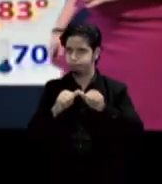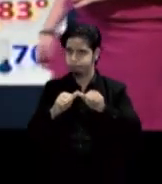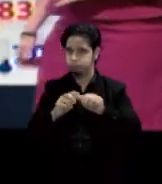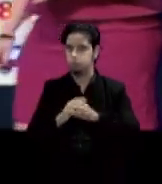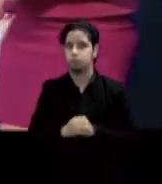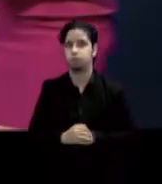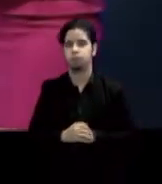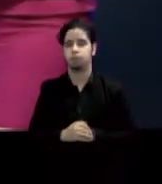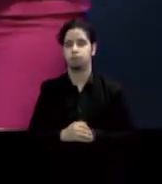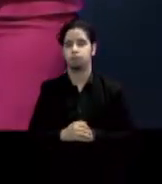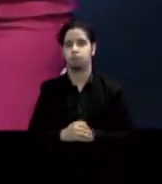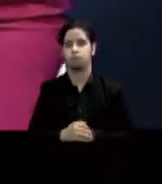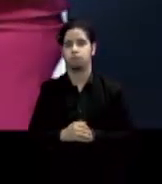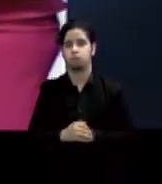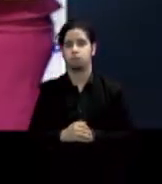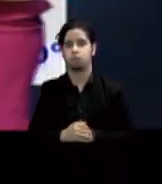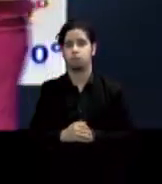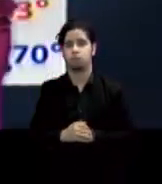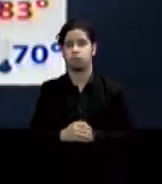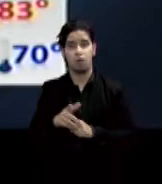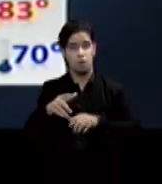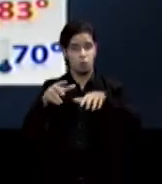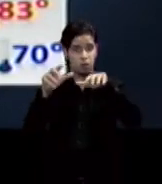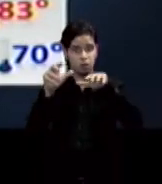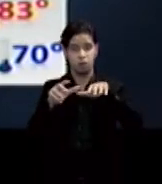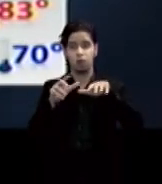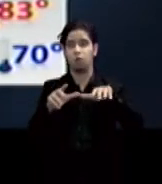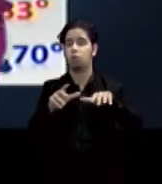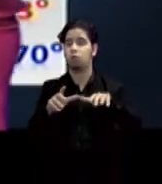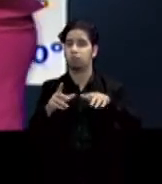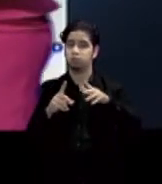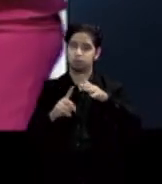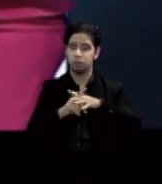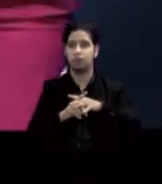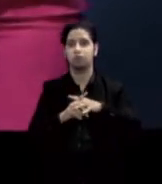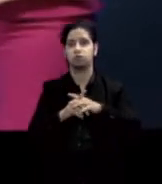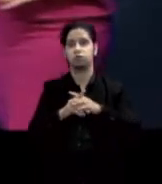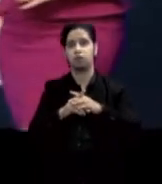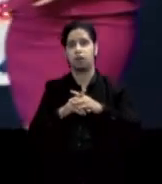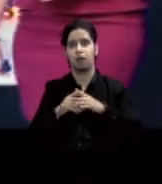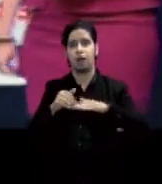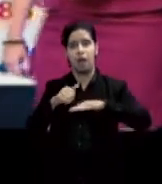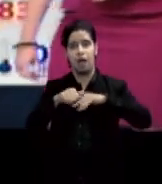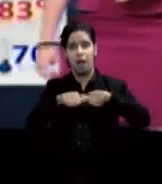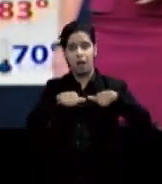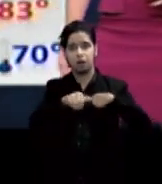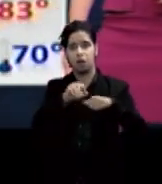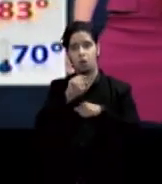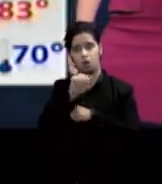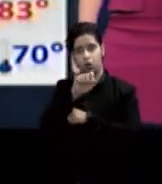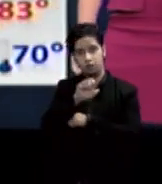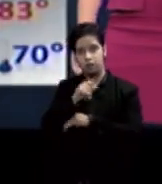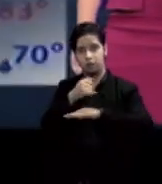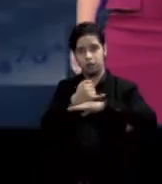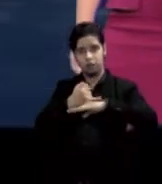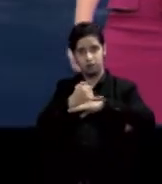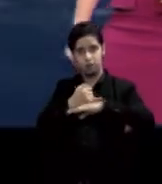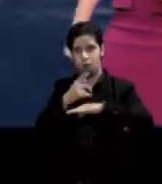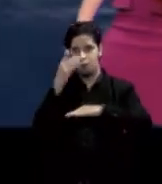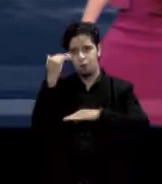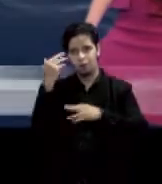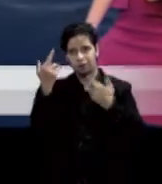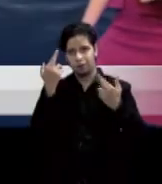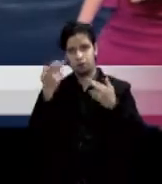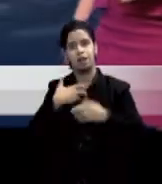este poca probabilidad de aguaceros aguaceros se van a desarrollar en la zona oeste de la isla bajo la influencia del calor del día nada significativo